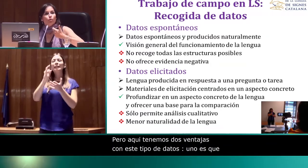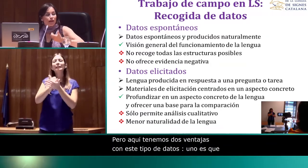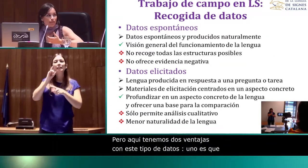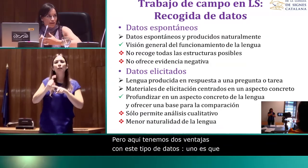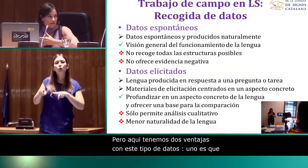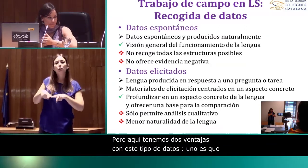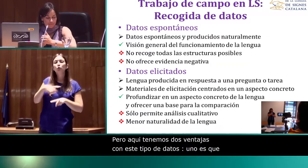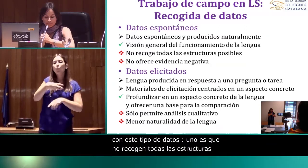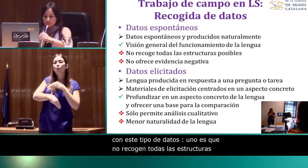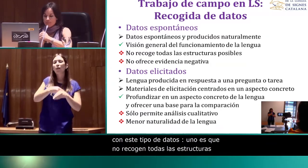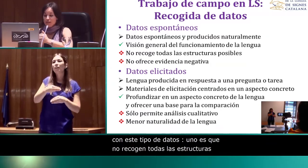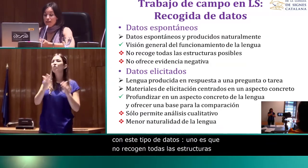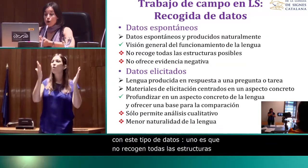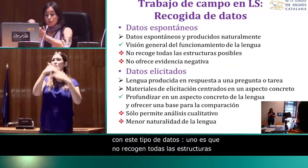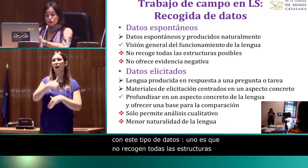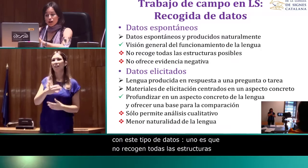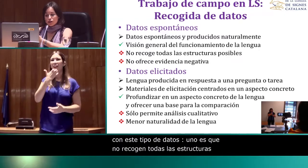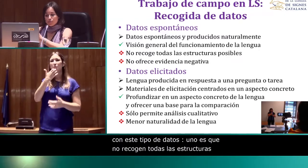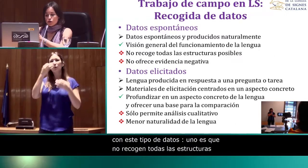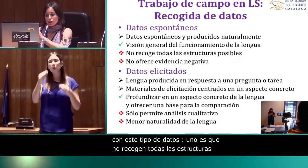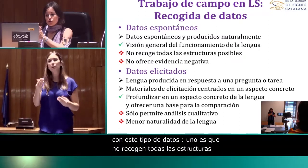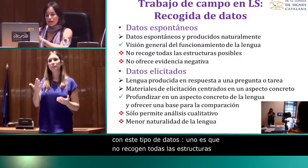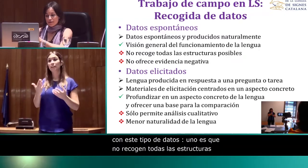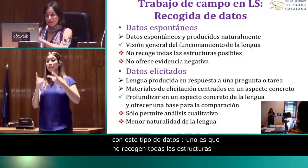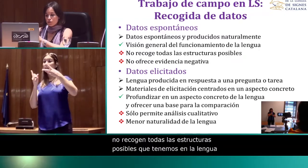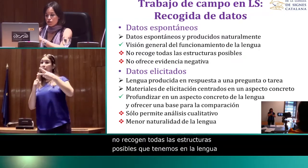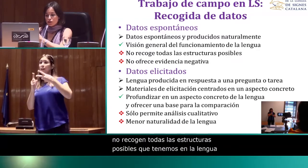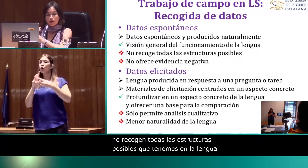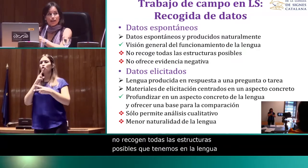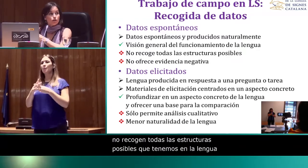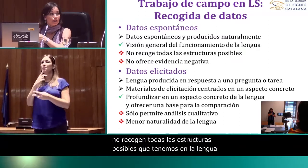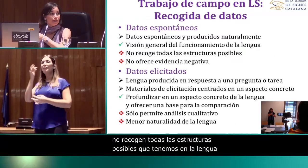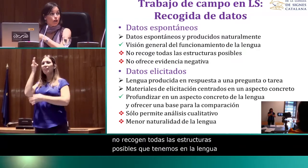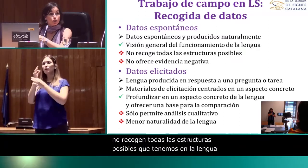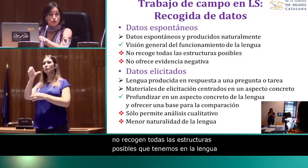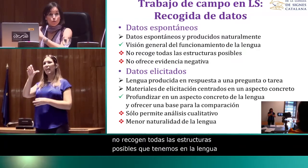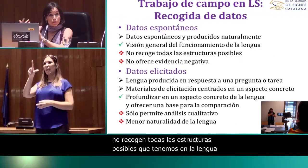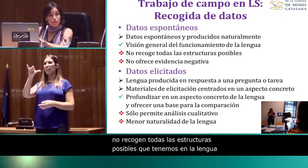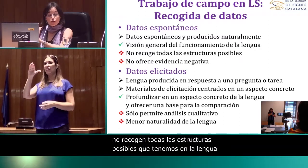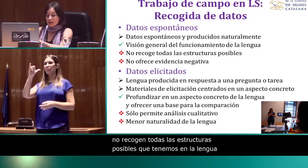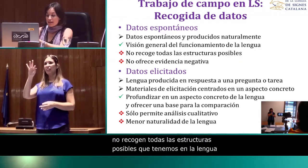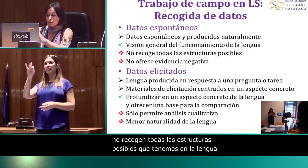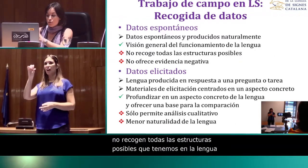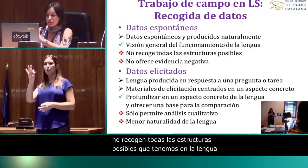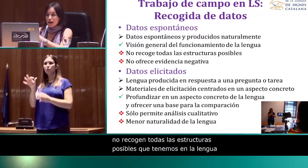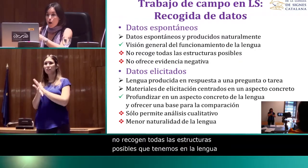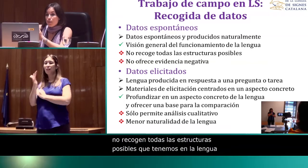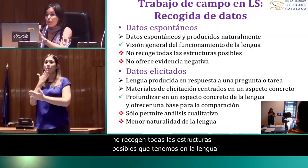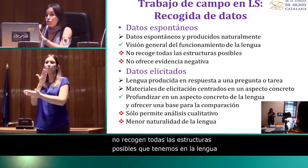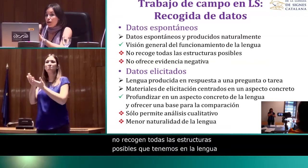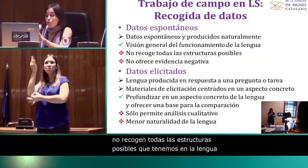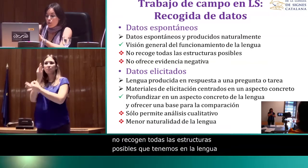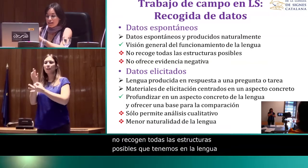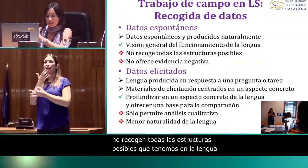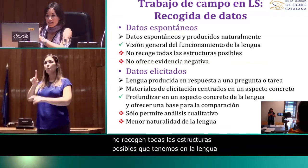no se puede hacer. Por otro lado, tenemos los datos elicitados, que son aquellos que son producidos en respuesta a una